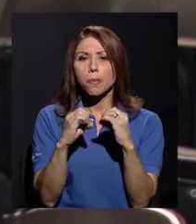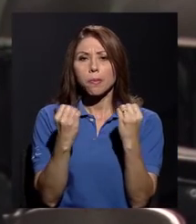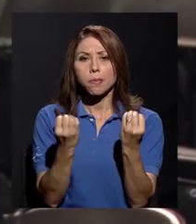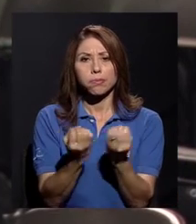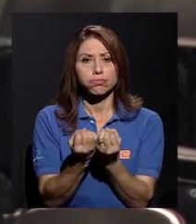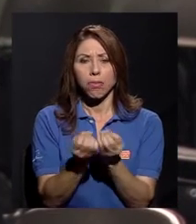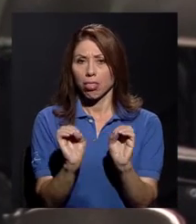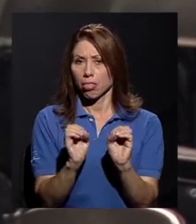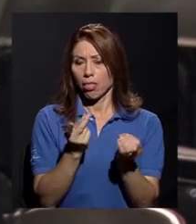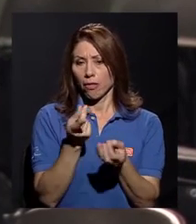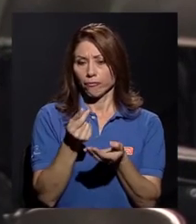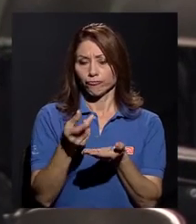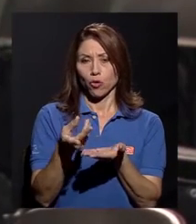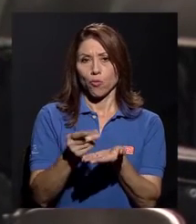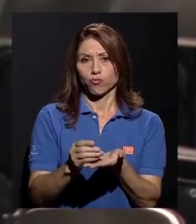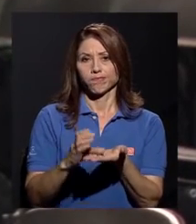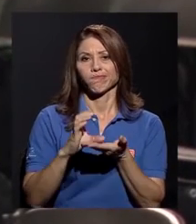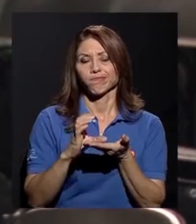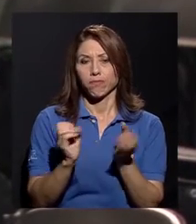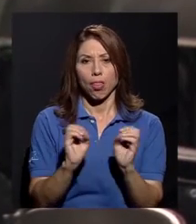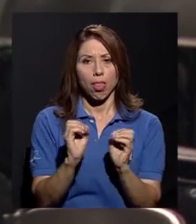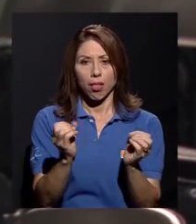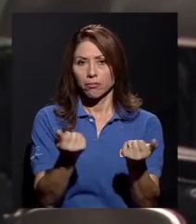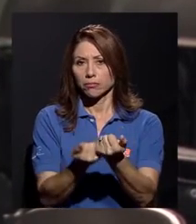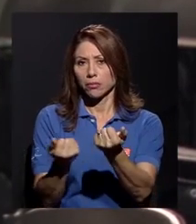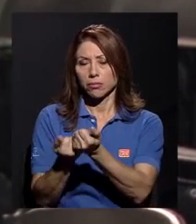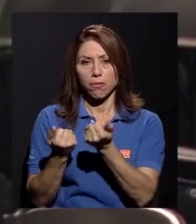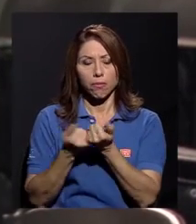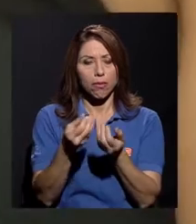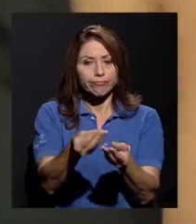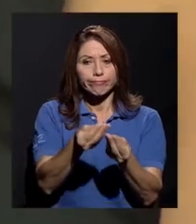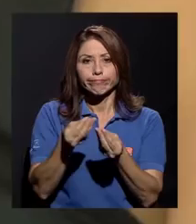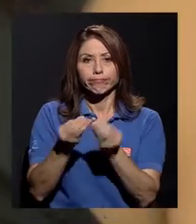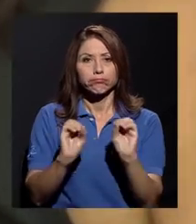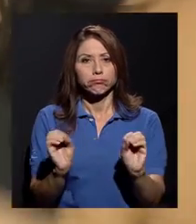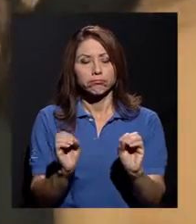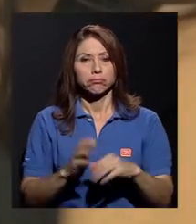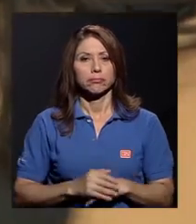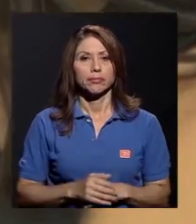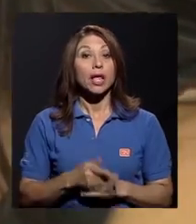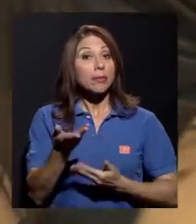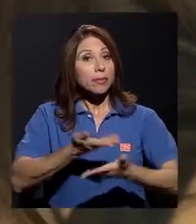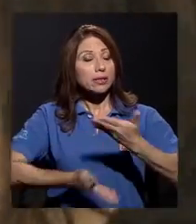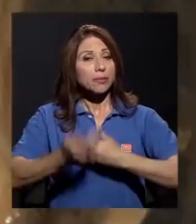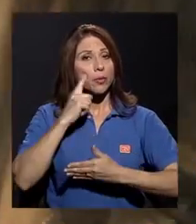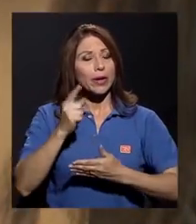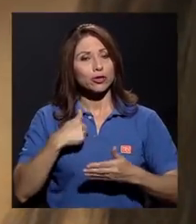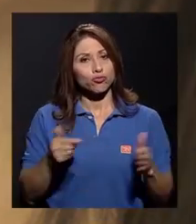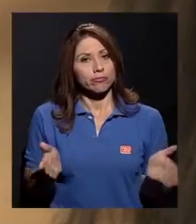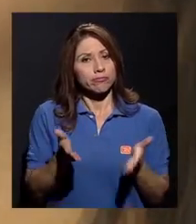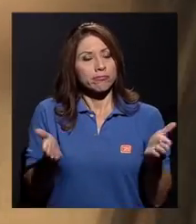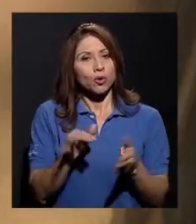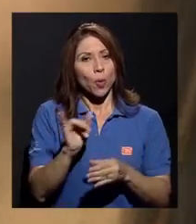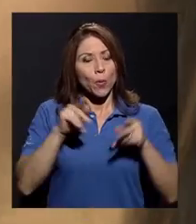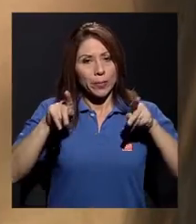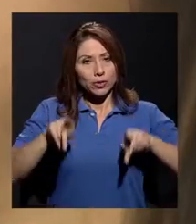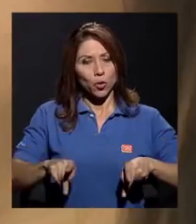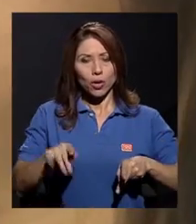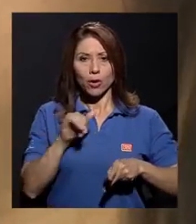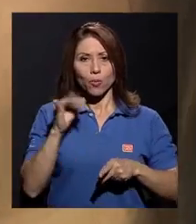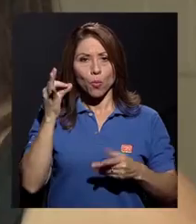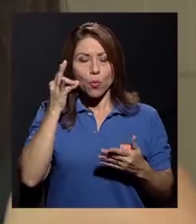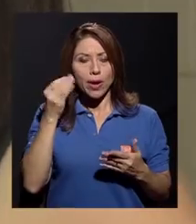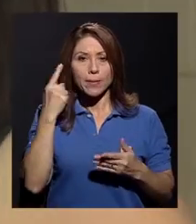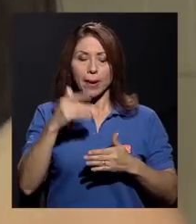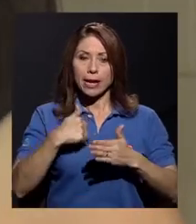fondos económicos de ningún tipo prácticamente. Me ha servido para motivarme como persona, como mujer y para seguir